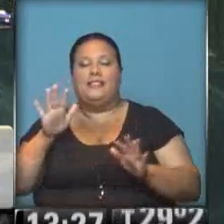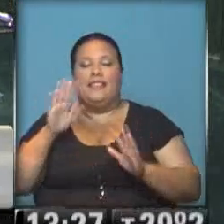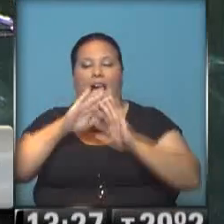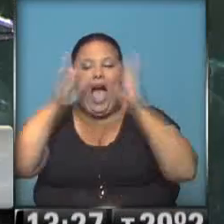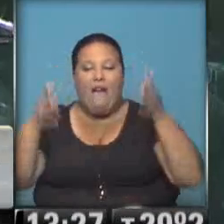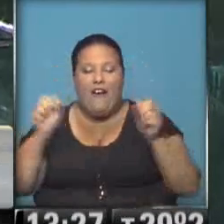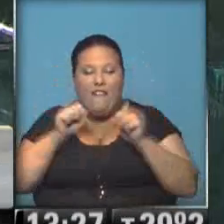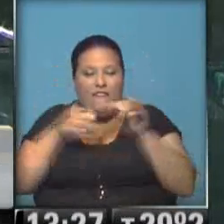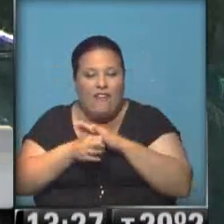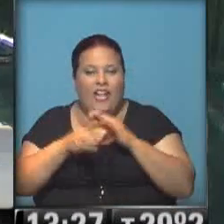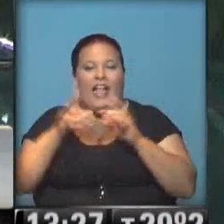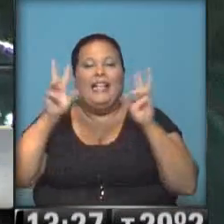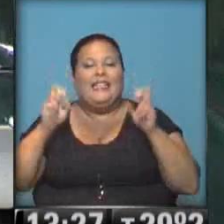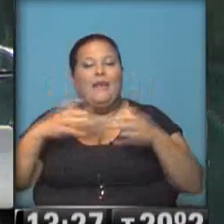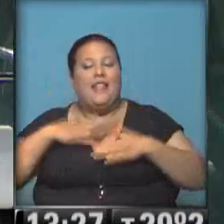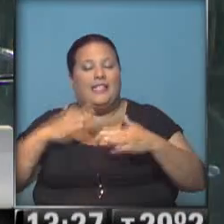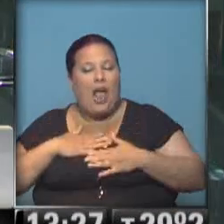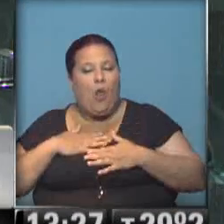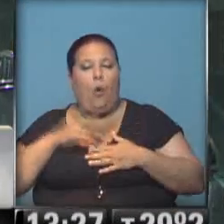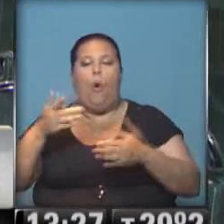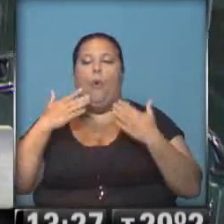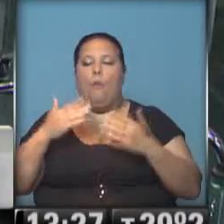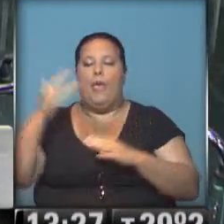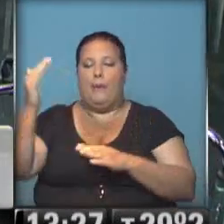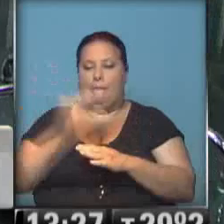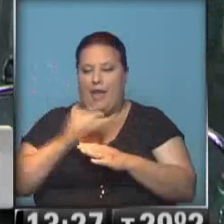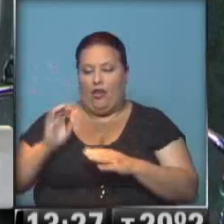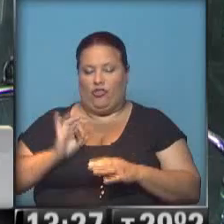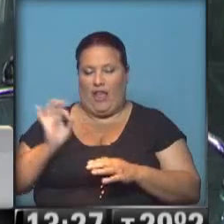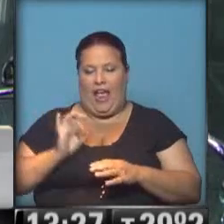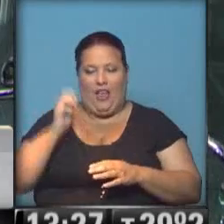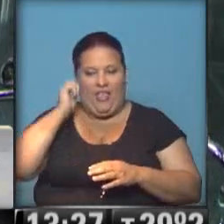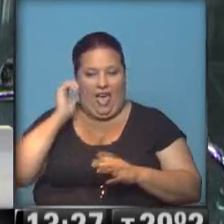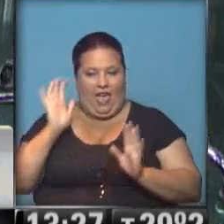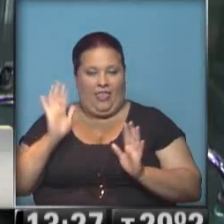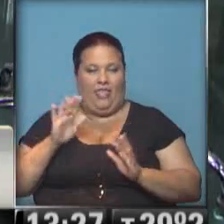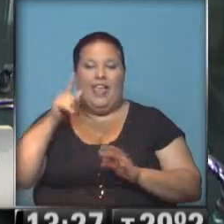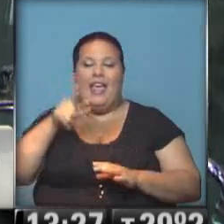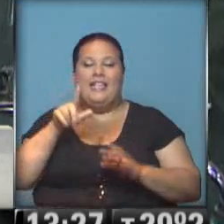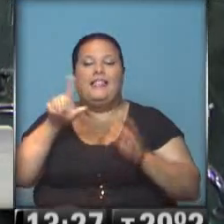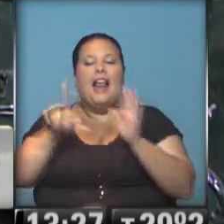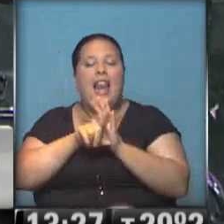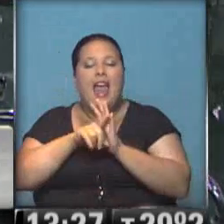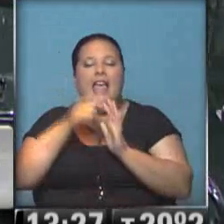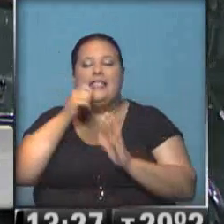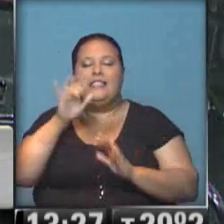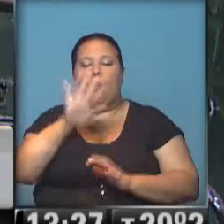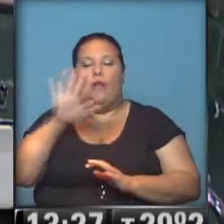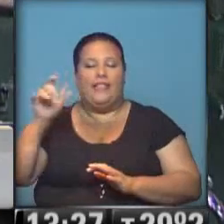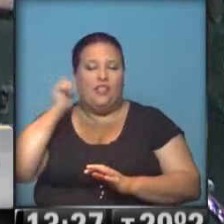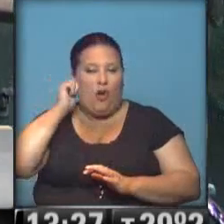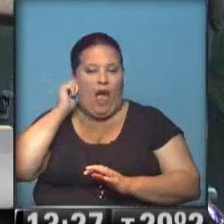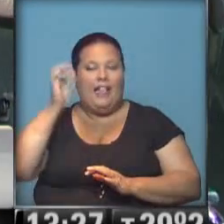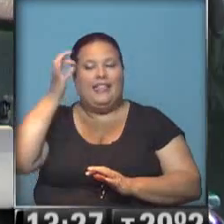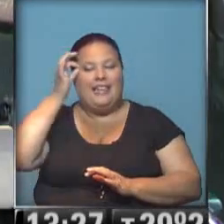cámaras frías y demás, un tema de insalubridad, él puede reducir años de edad. Si ese régimen requiere 55 años de edad